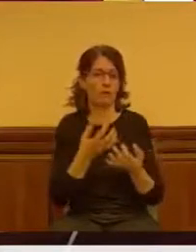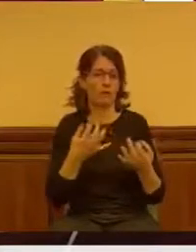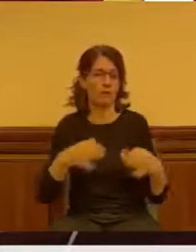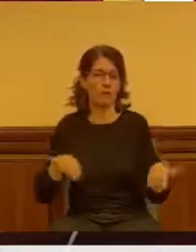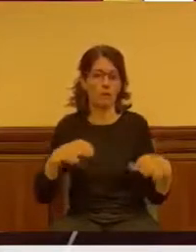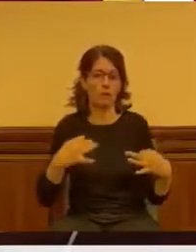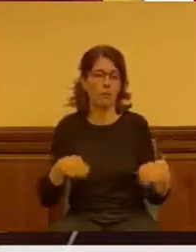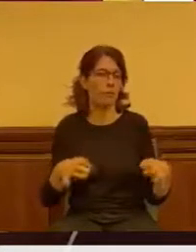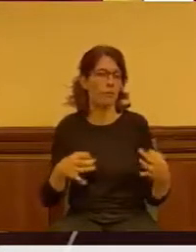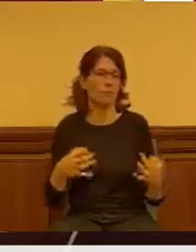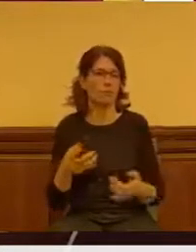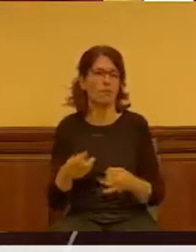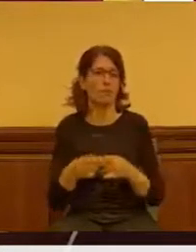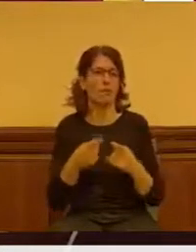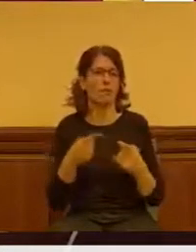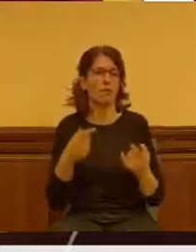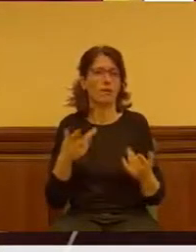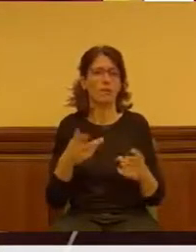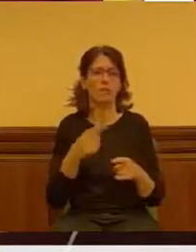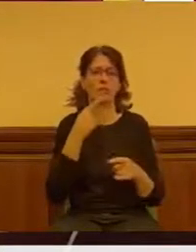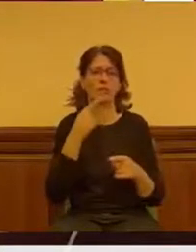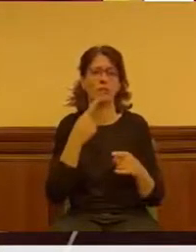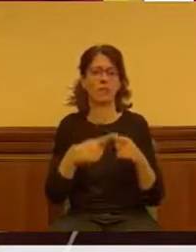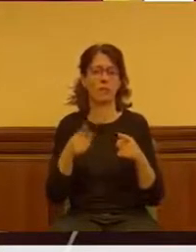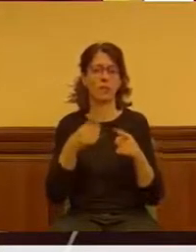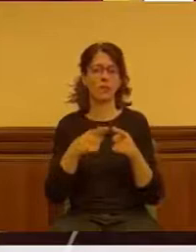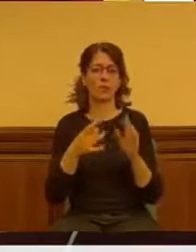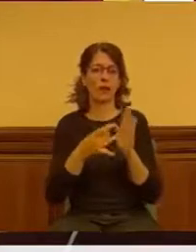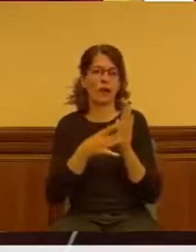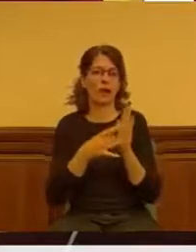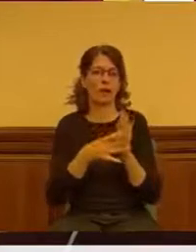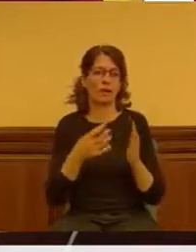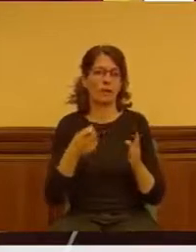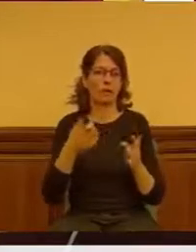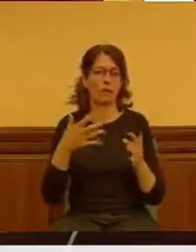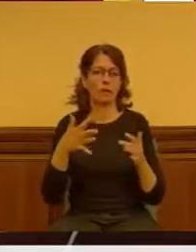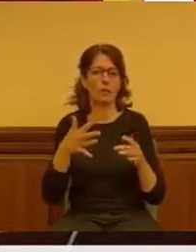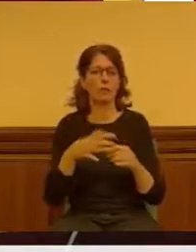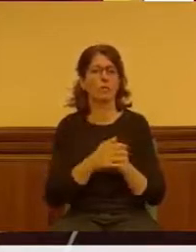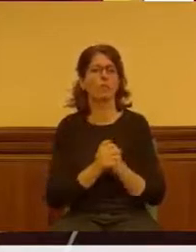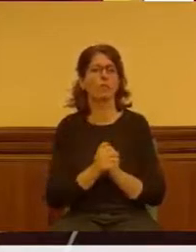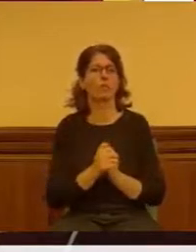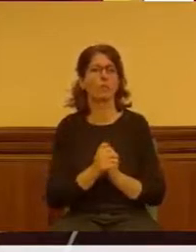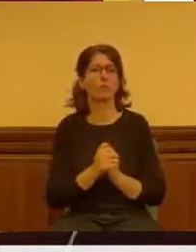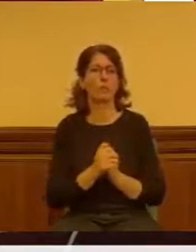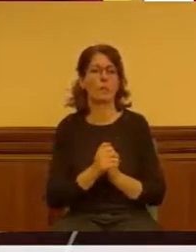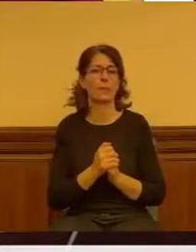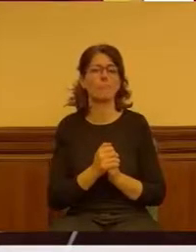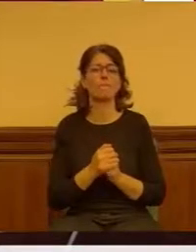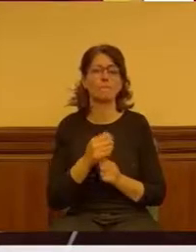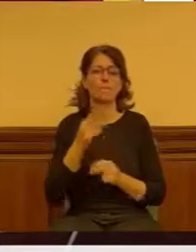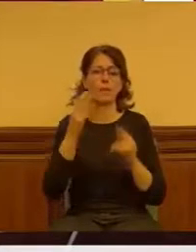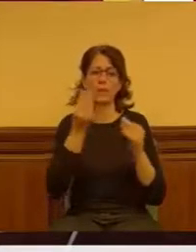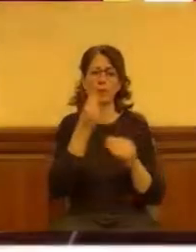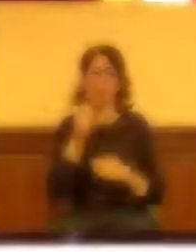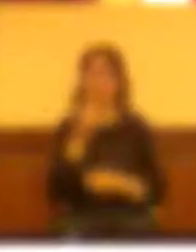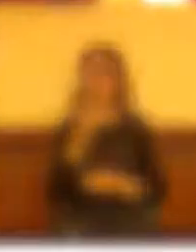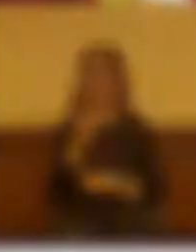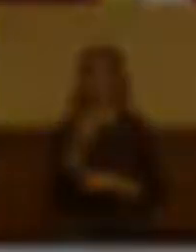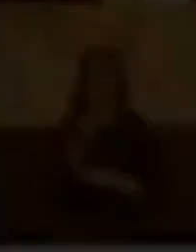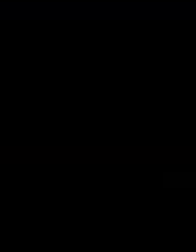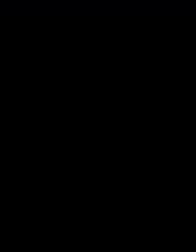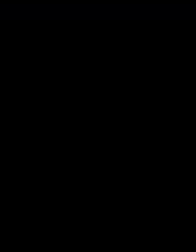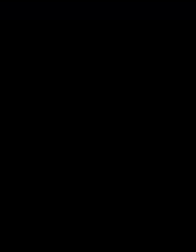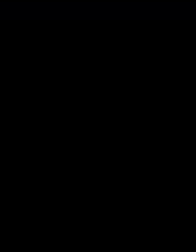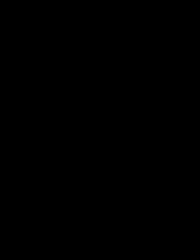organolépticas, que, por otro lado, estaría bueno que las tuvieran, que la comida que se le está dando a los residentes estuviera podrida. Nada más.